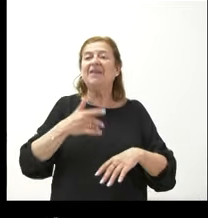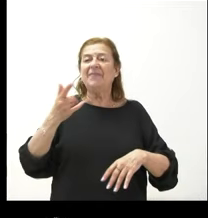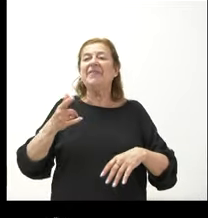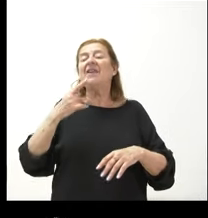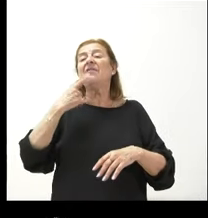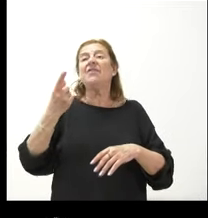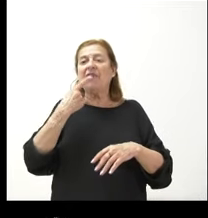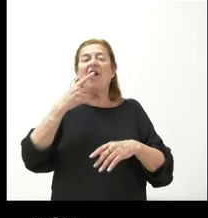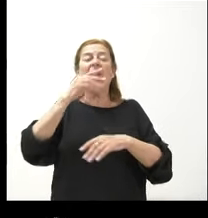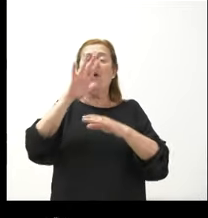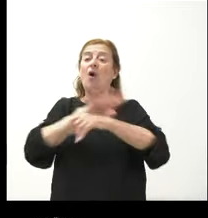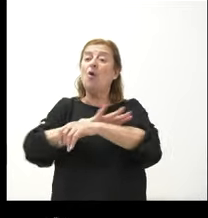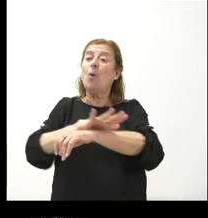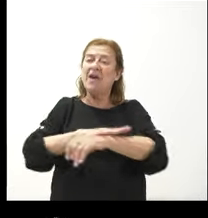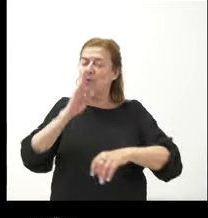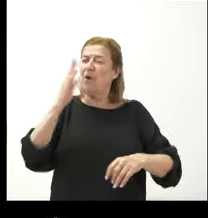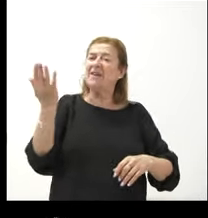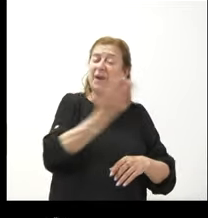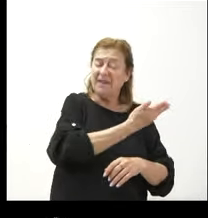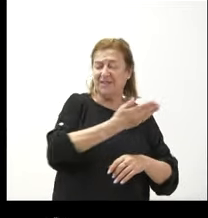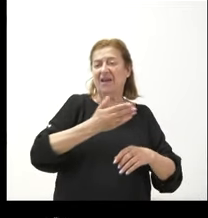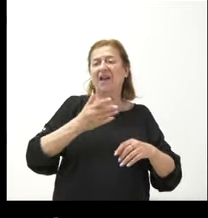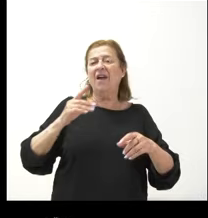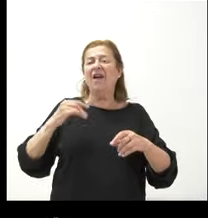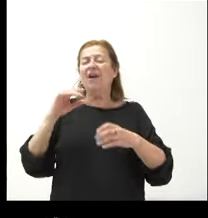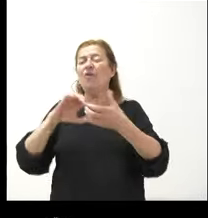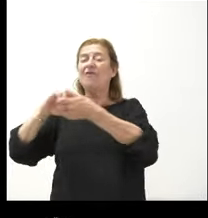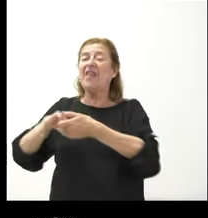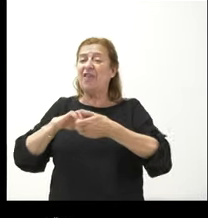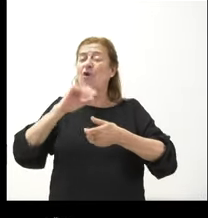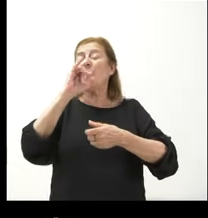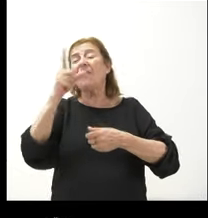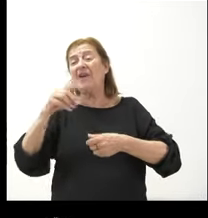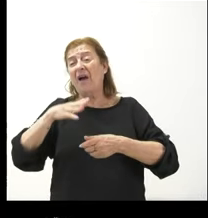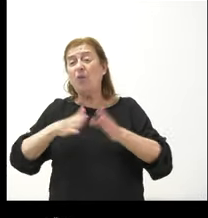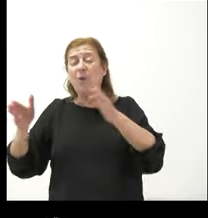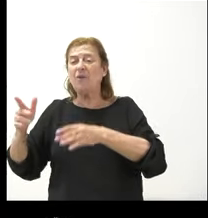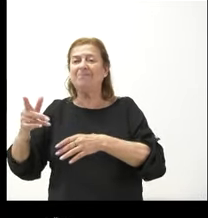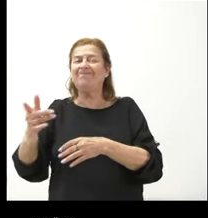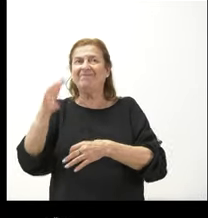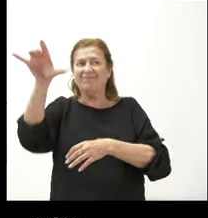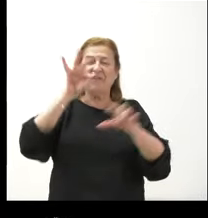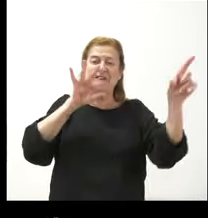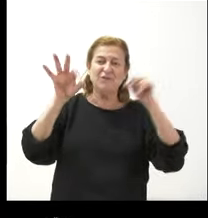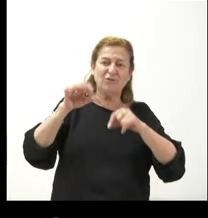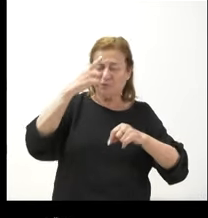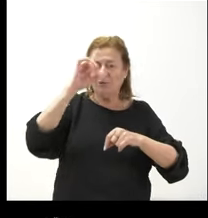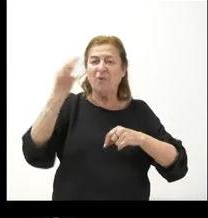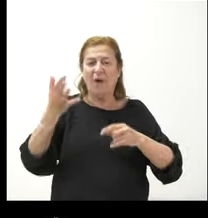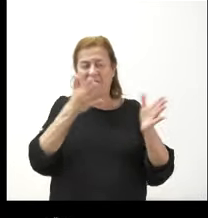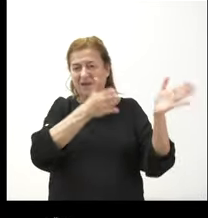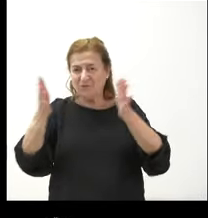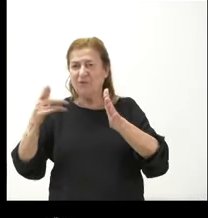censurando que el gobierno a través de la confederación hidrográfica del Duero no se termina de decidir entre un estudio que se ha